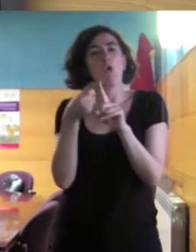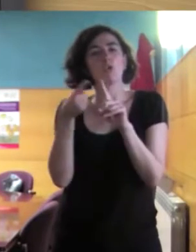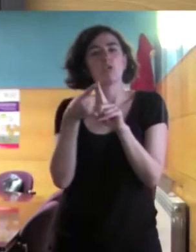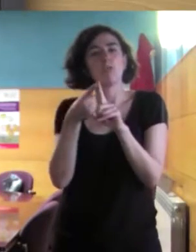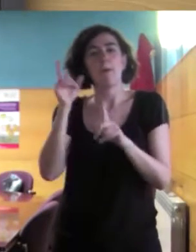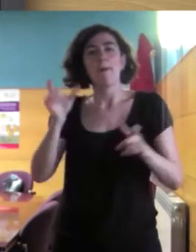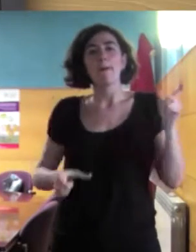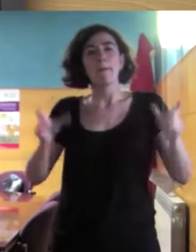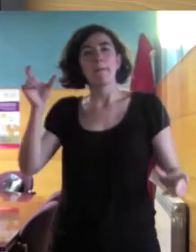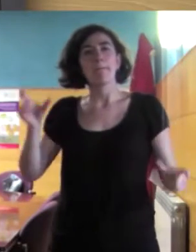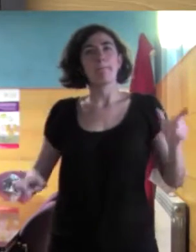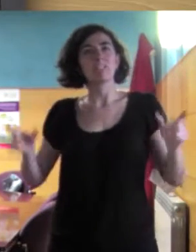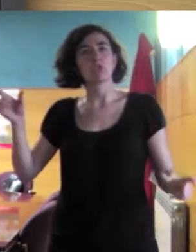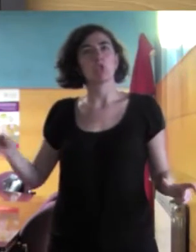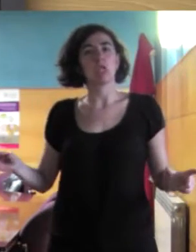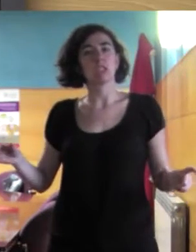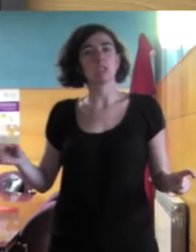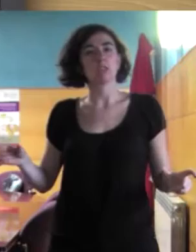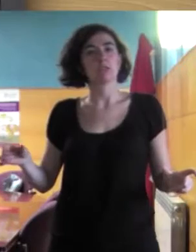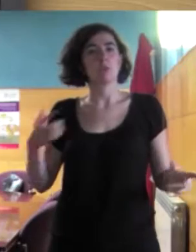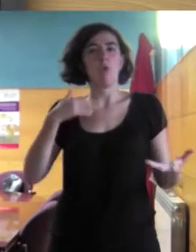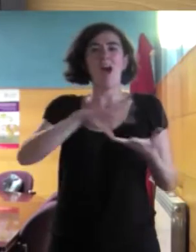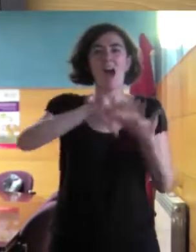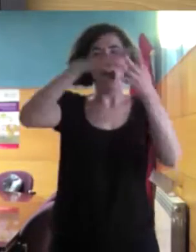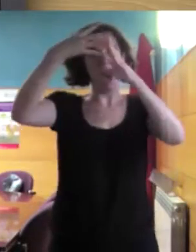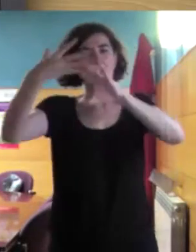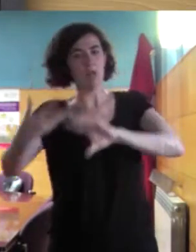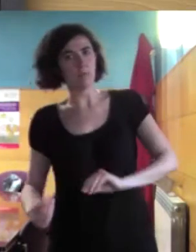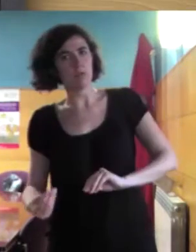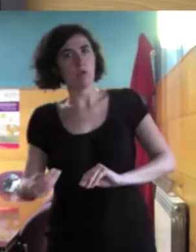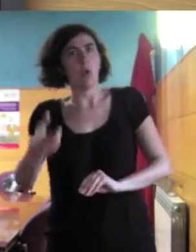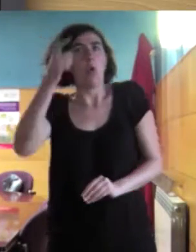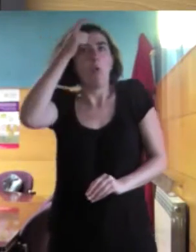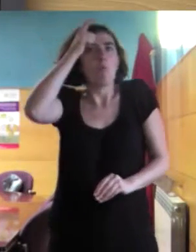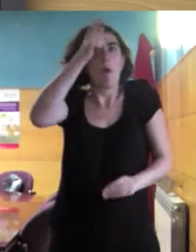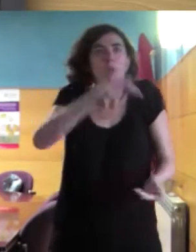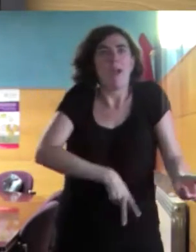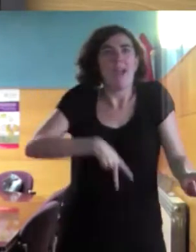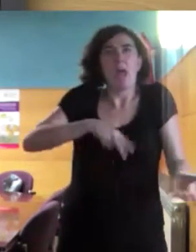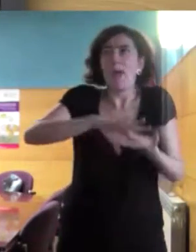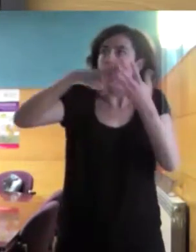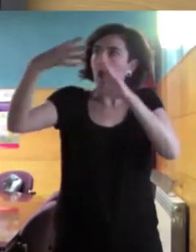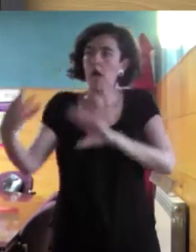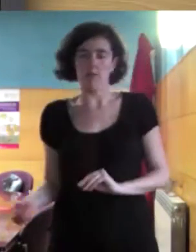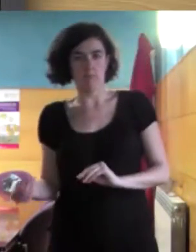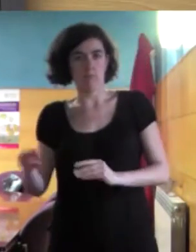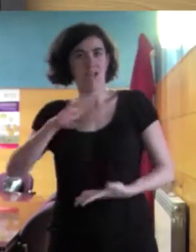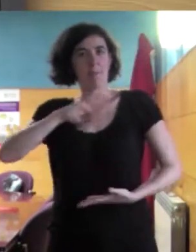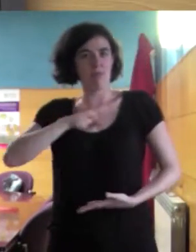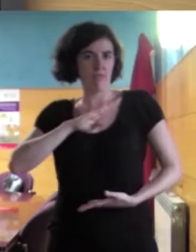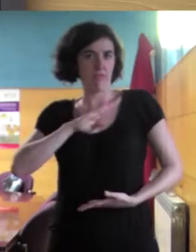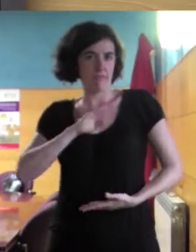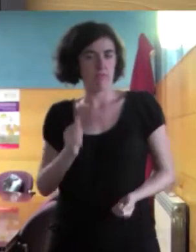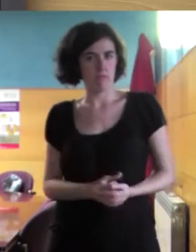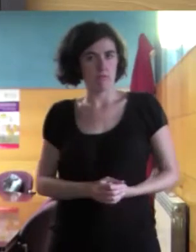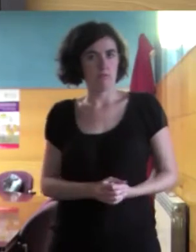se vaya adaptando a los demás y que el pueblo, en general, los autóctonos, vayan viendo que no